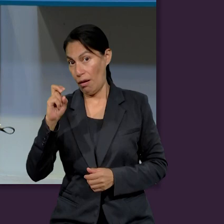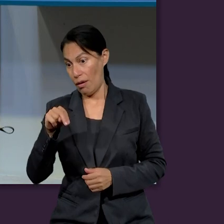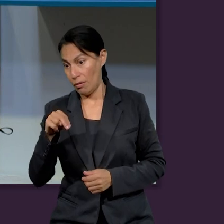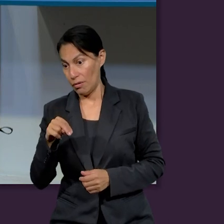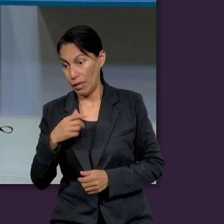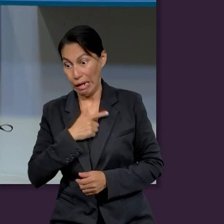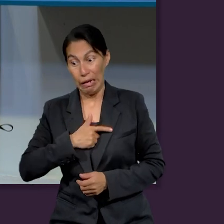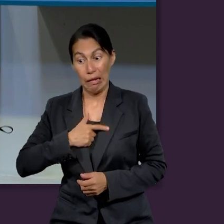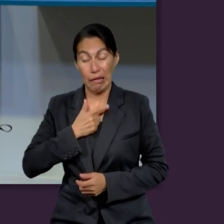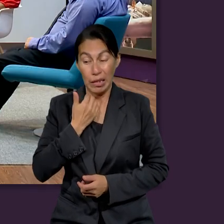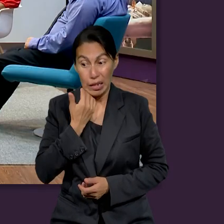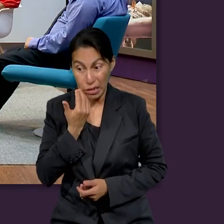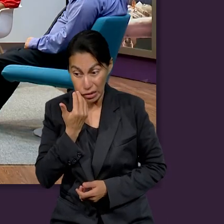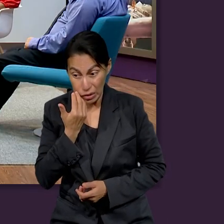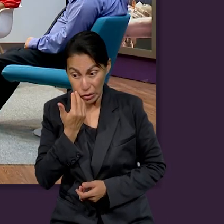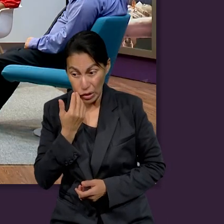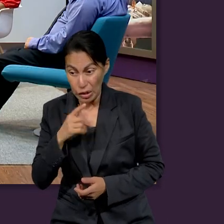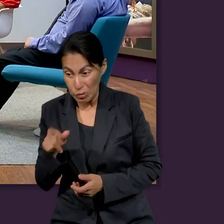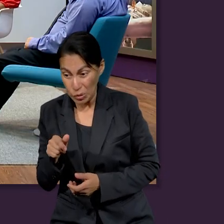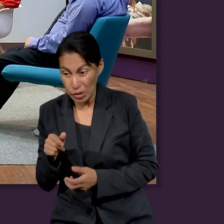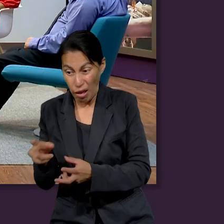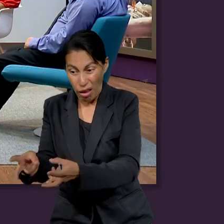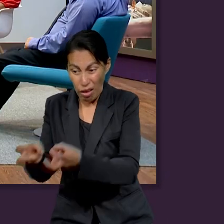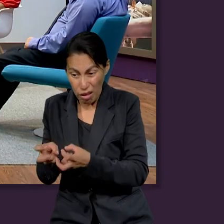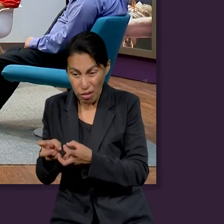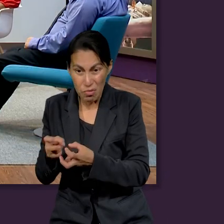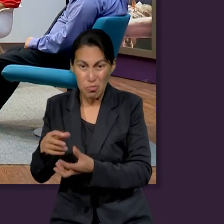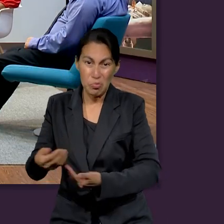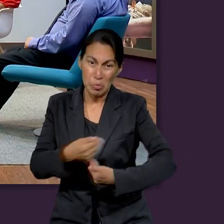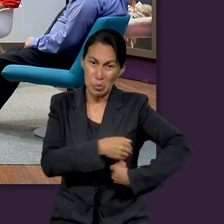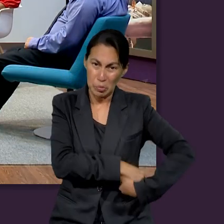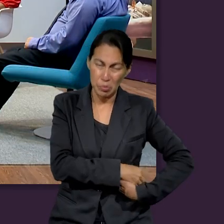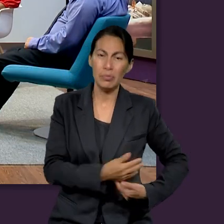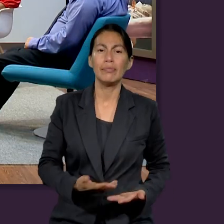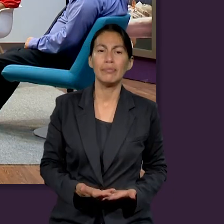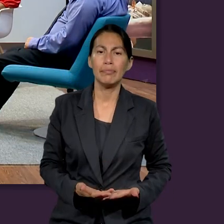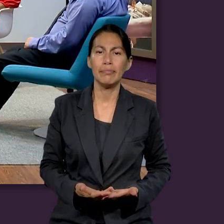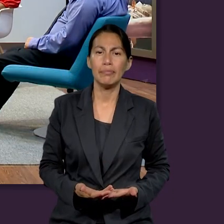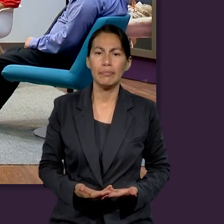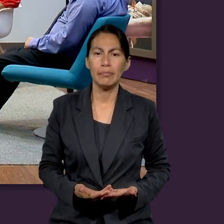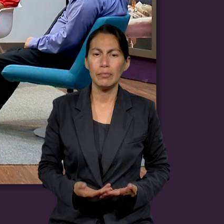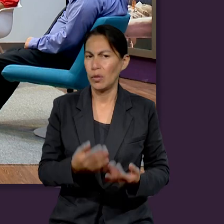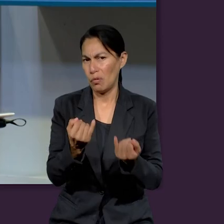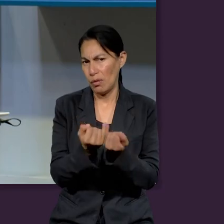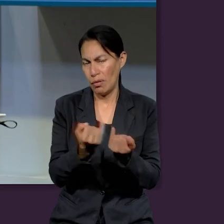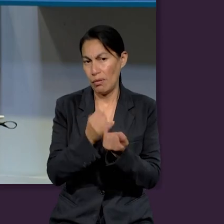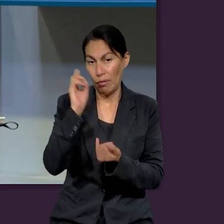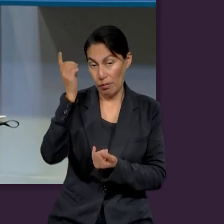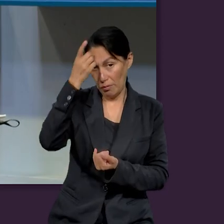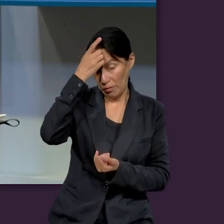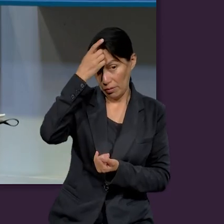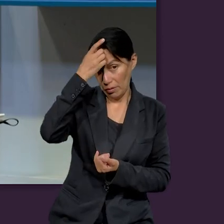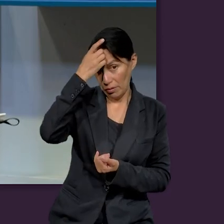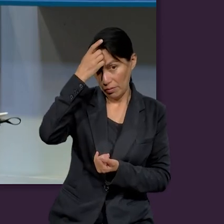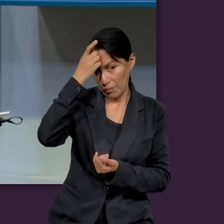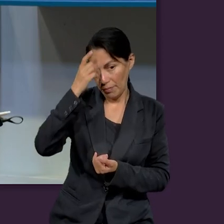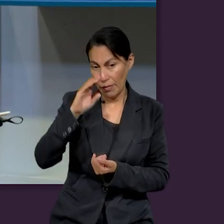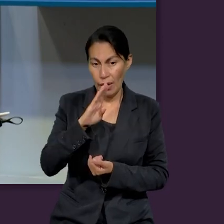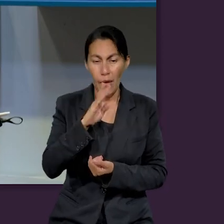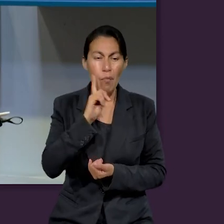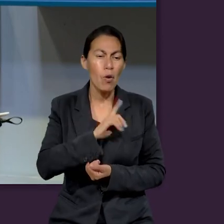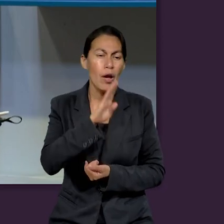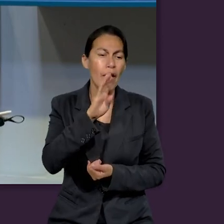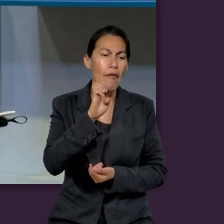tomar algo que ya no era suyo, hurtó, robó. Y sucesivamente, también vemos el ejemplo de David, cuando él codició a